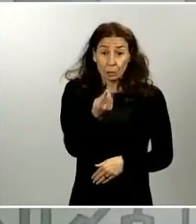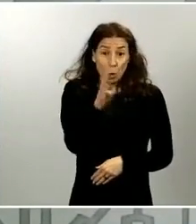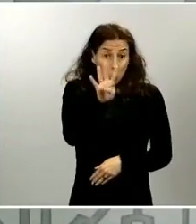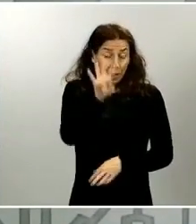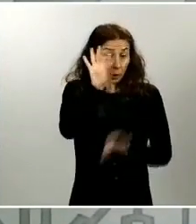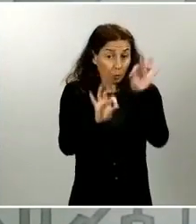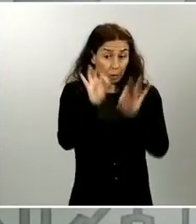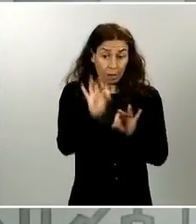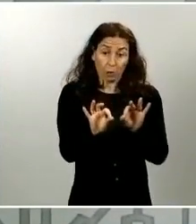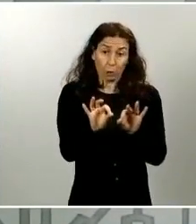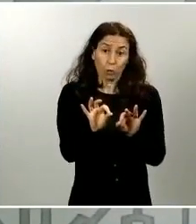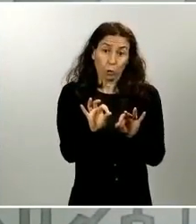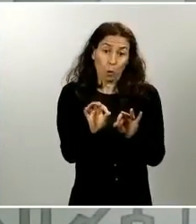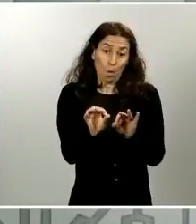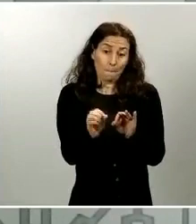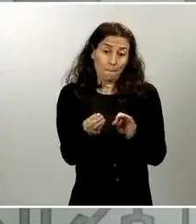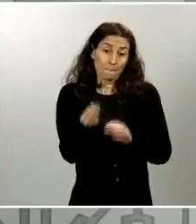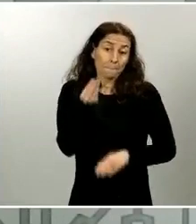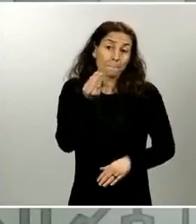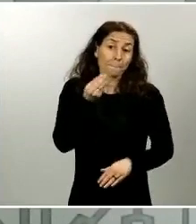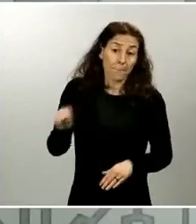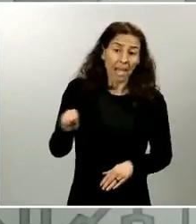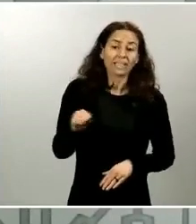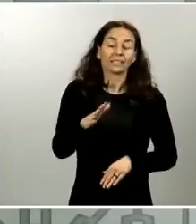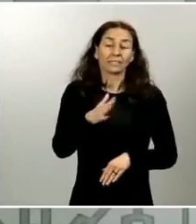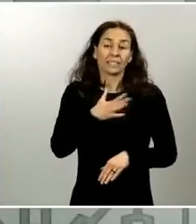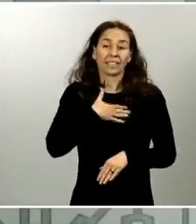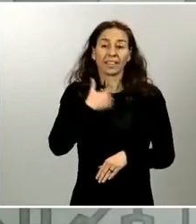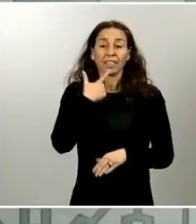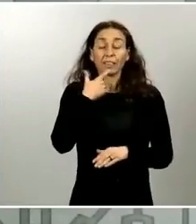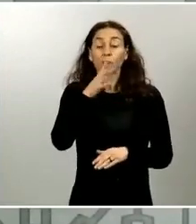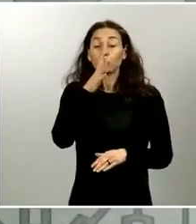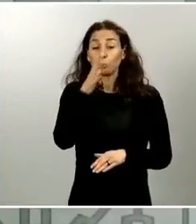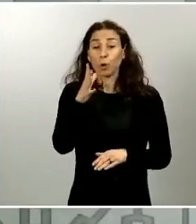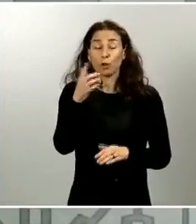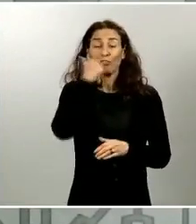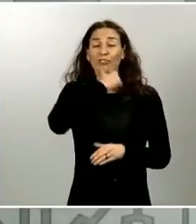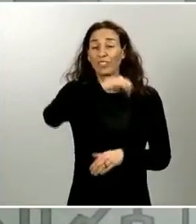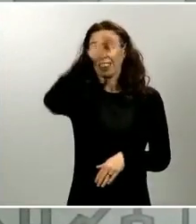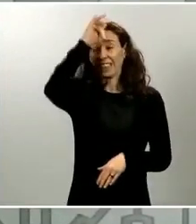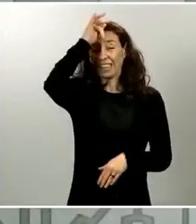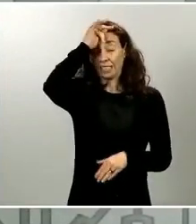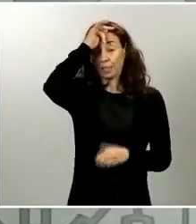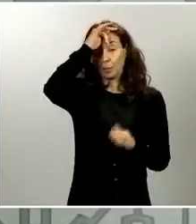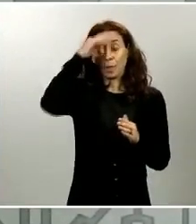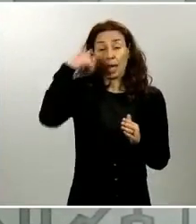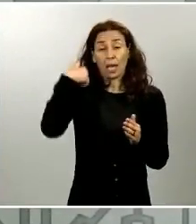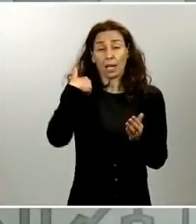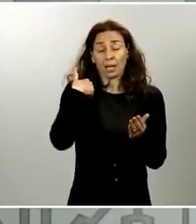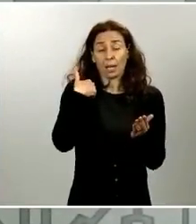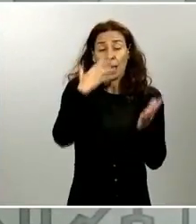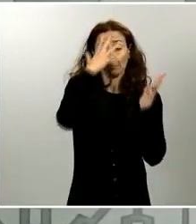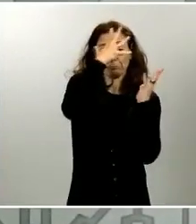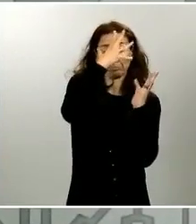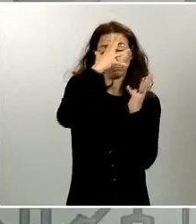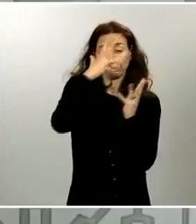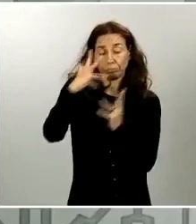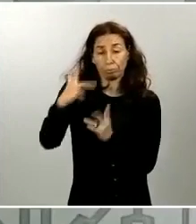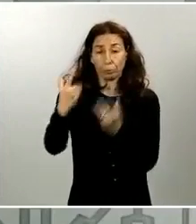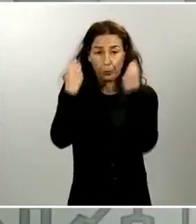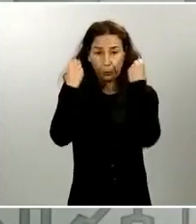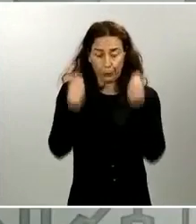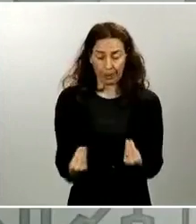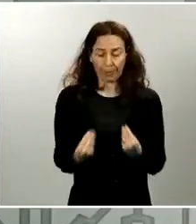consideramos que se debe al ajuste de datos que a lo largo del fin de semana se va produciendo. Como hemos comentado siempre,